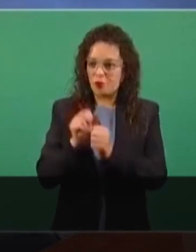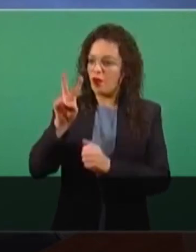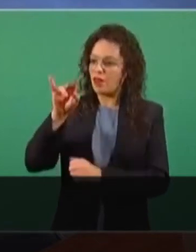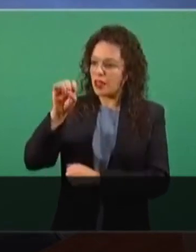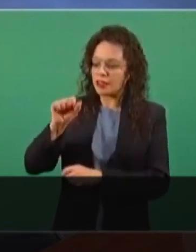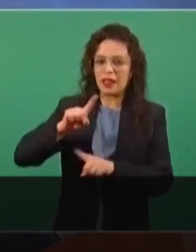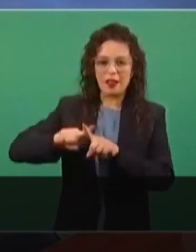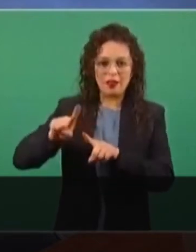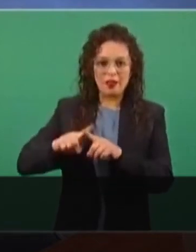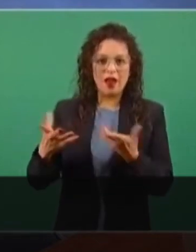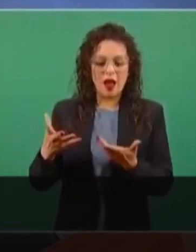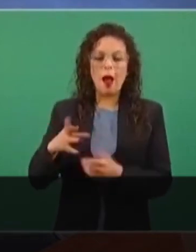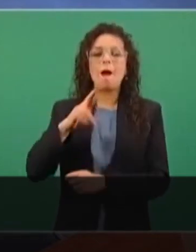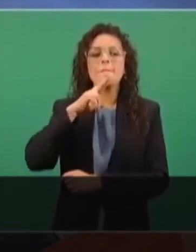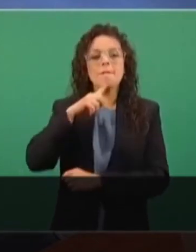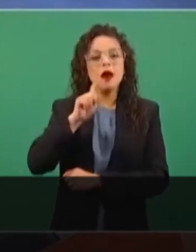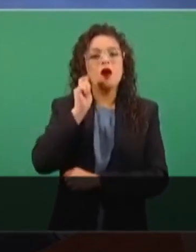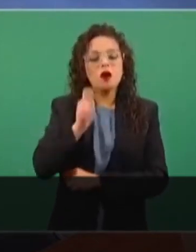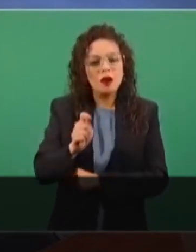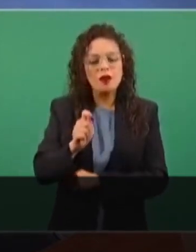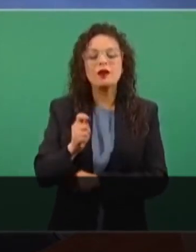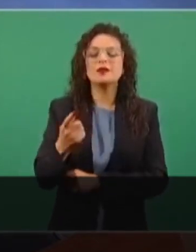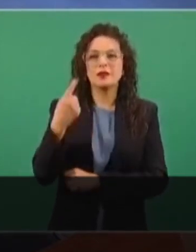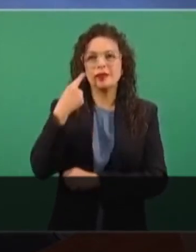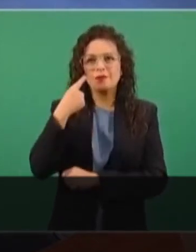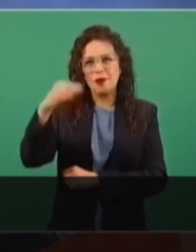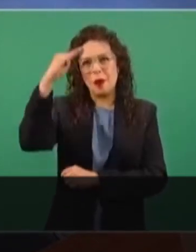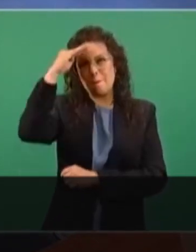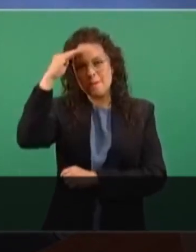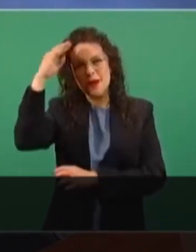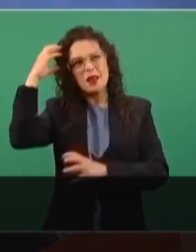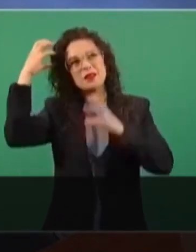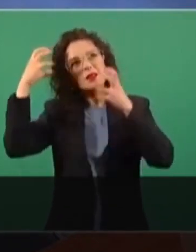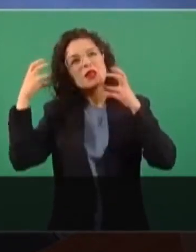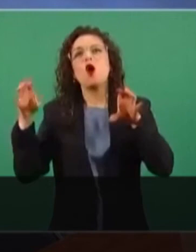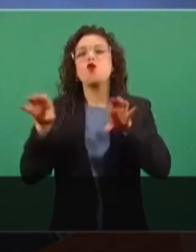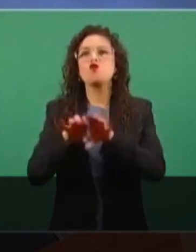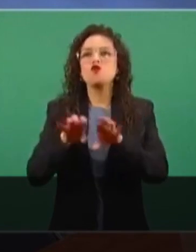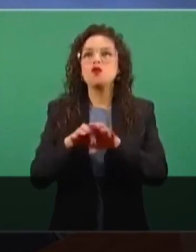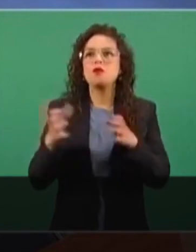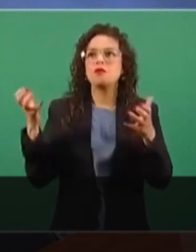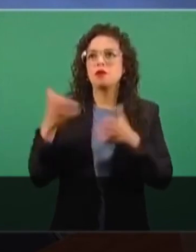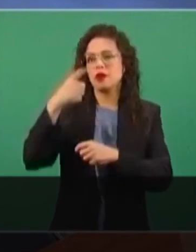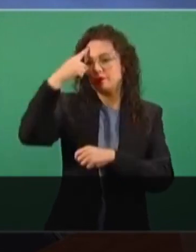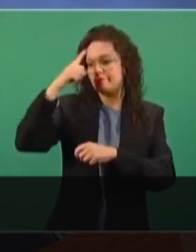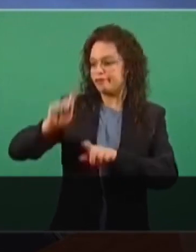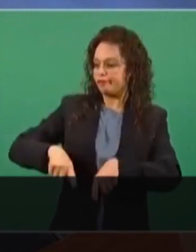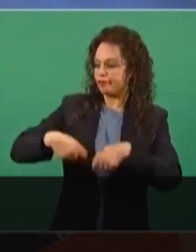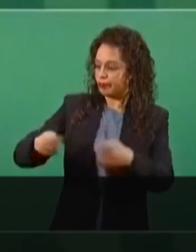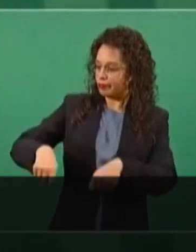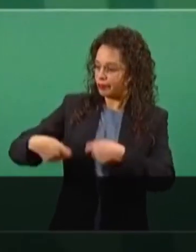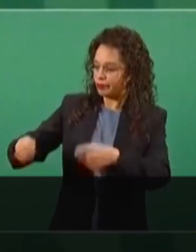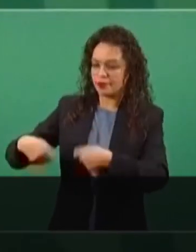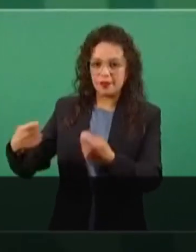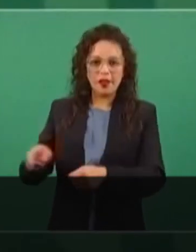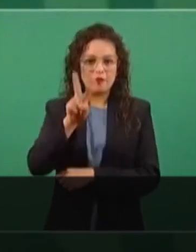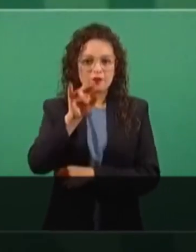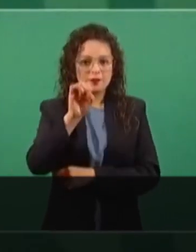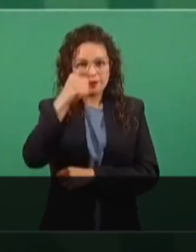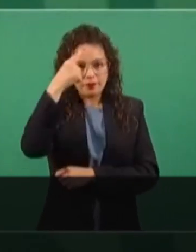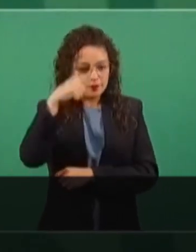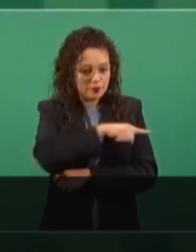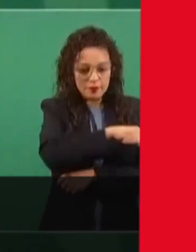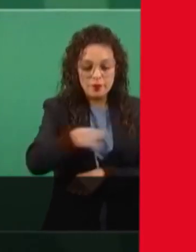puede buscarse un mecanismo de entrega de visas para